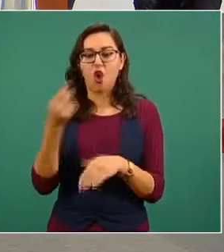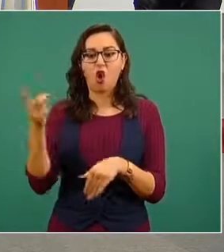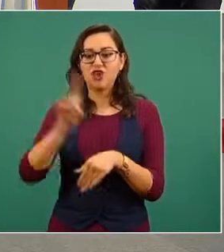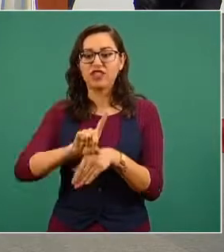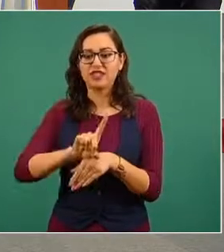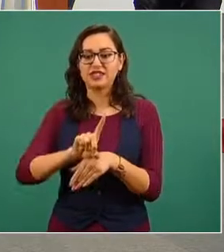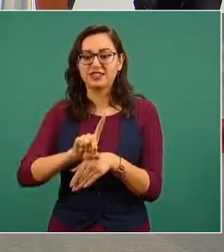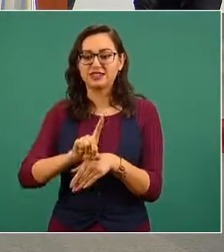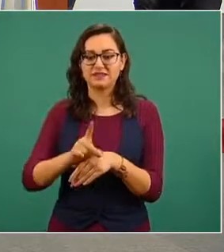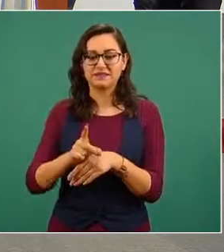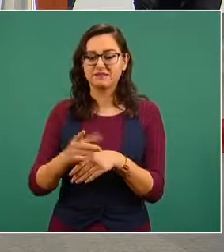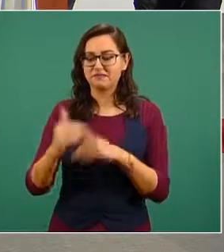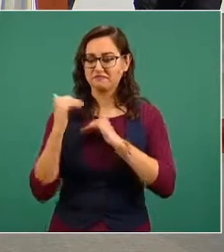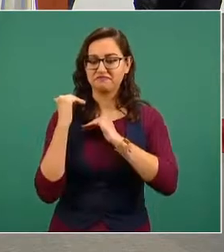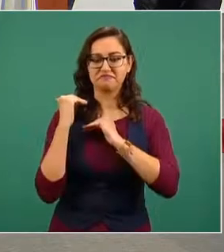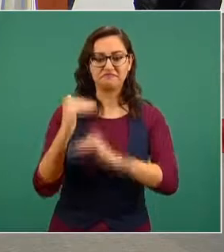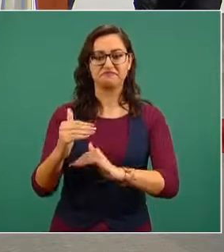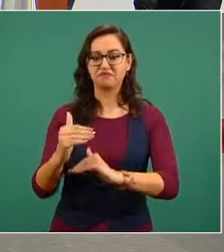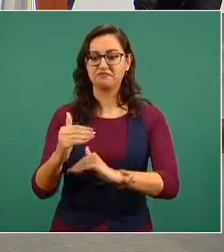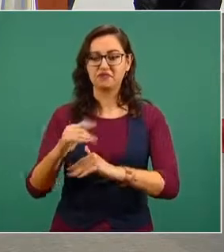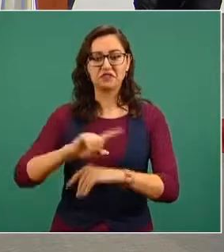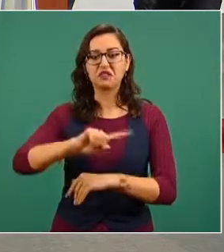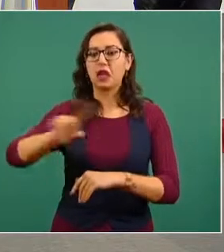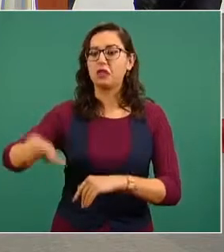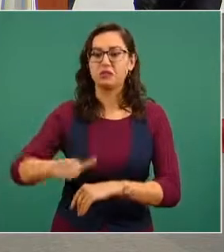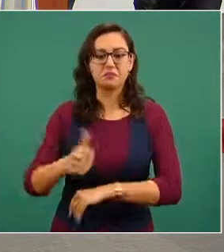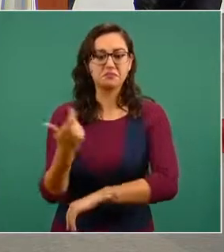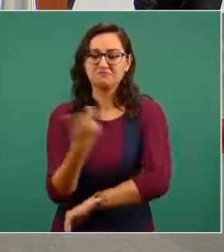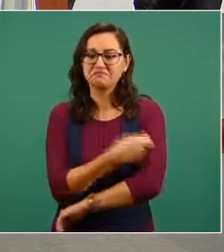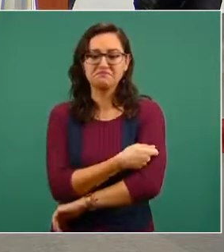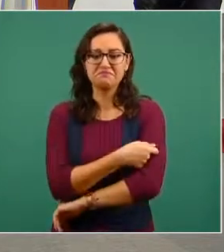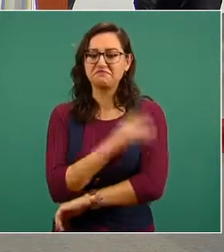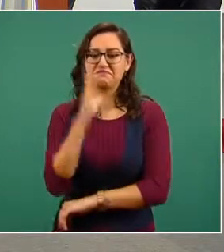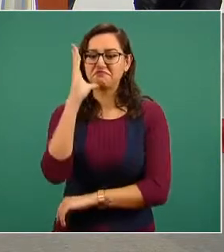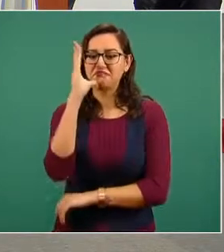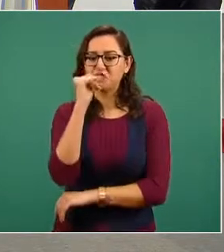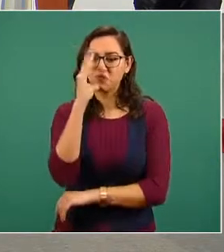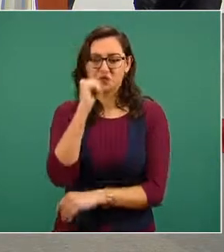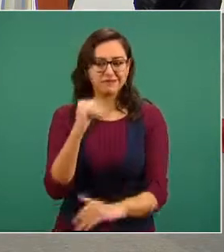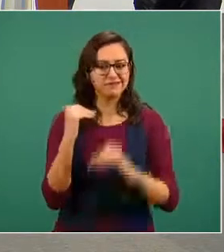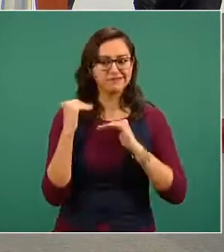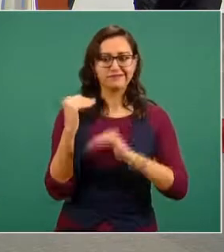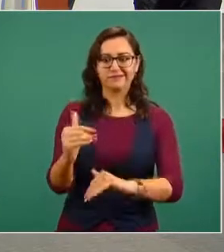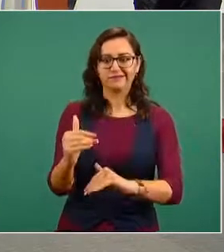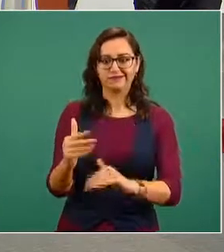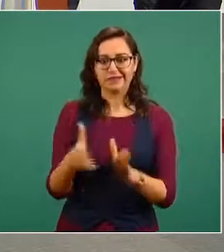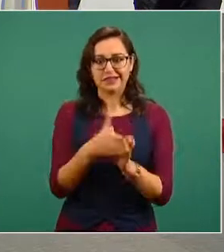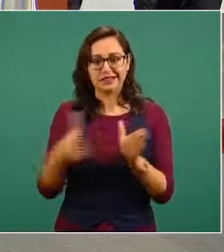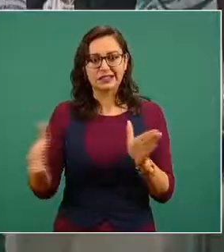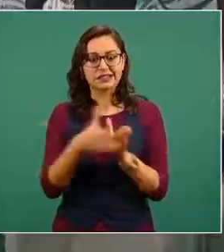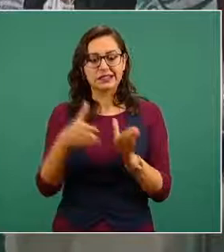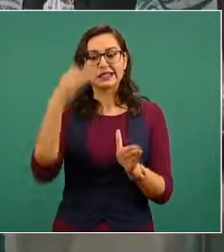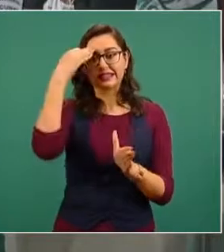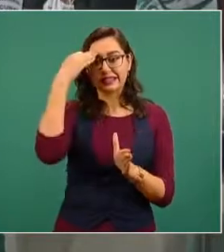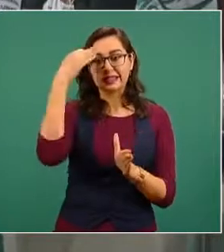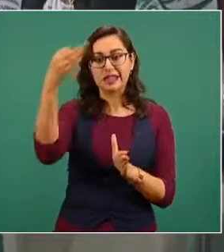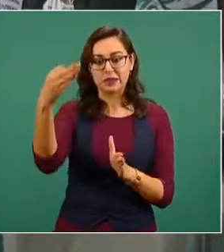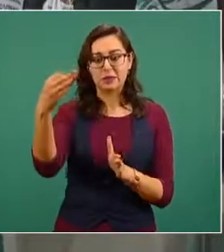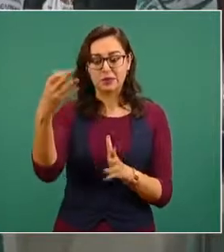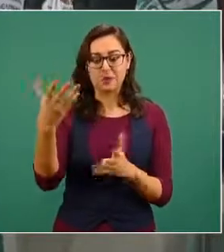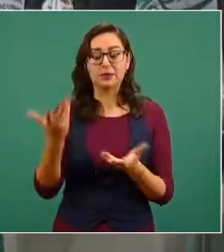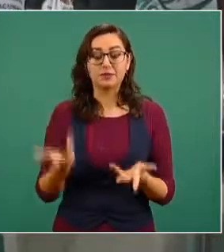plazo para ser usada sin que se necesite de bajas